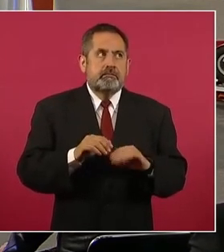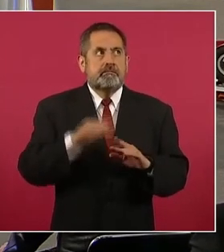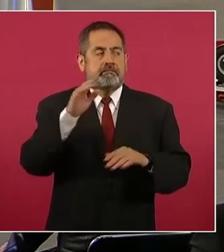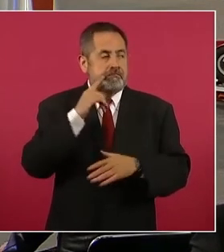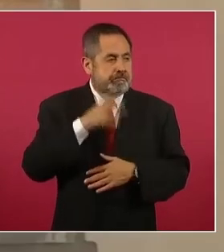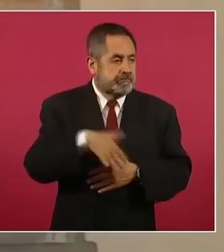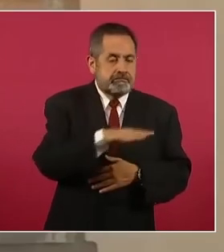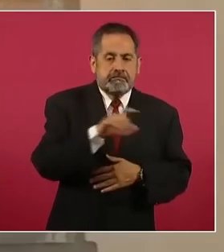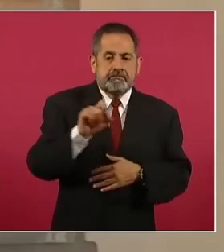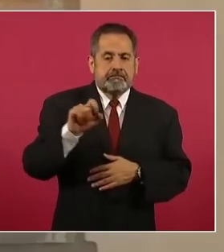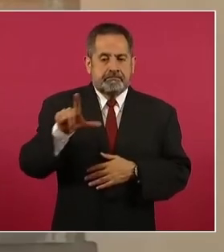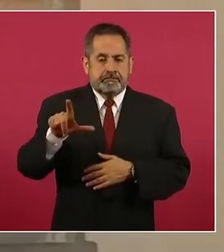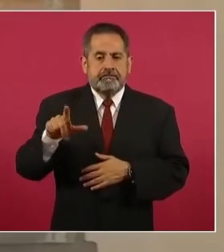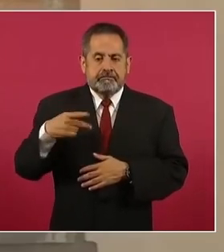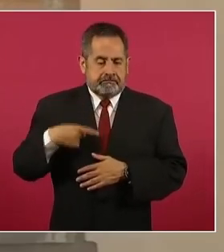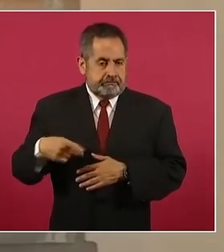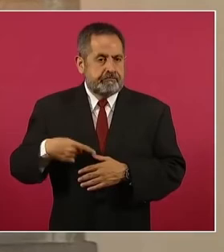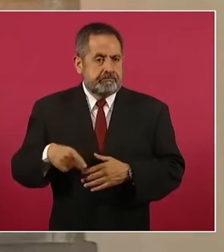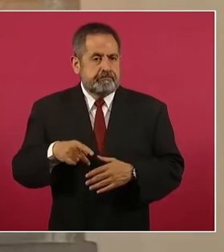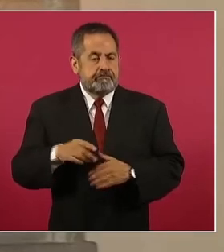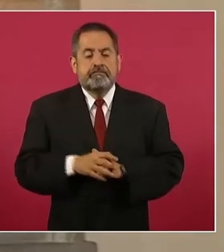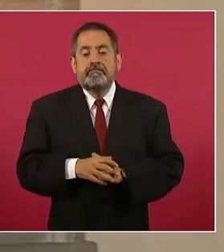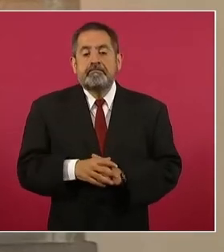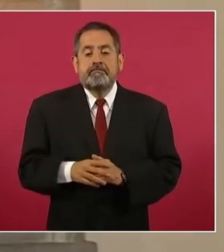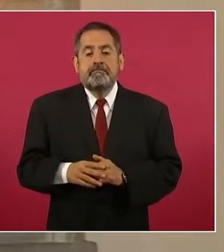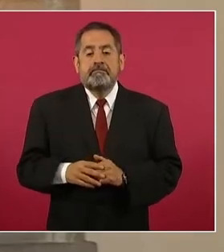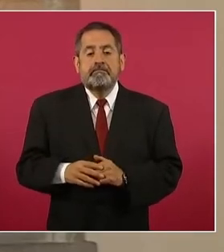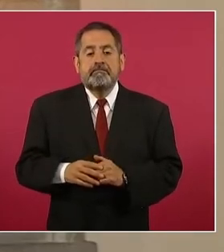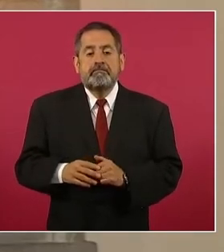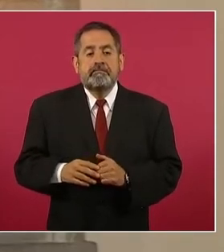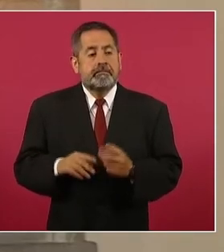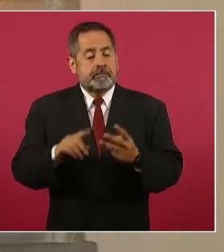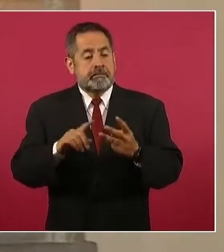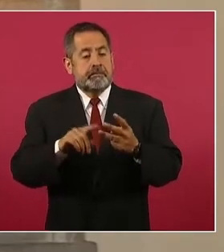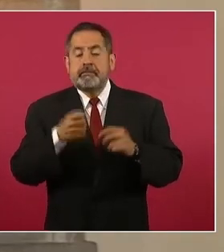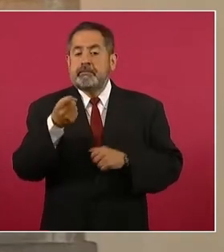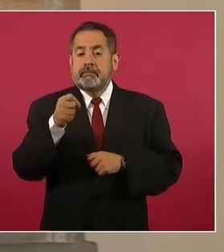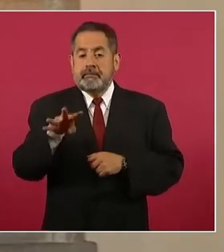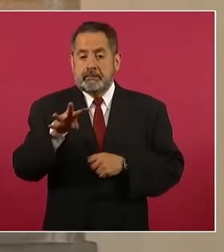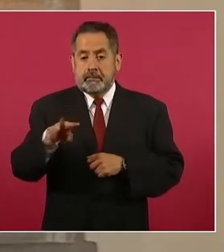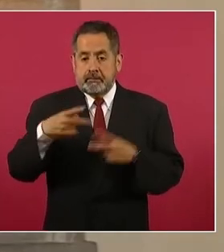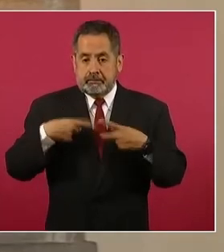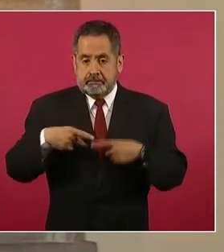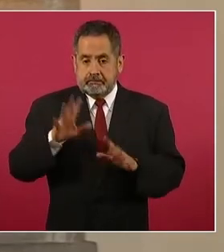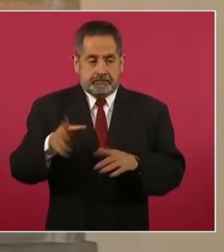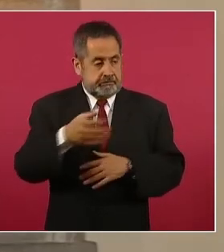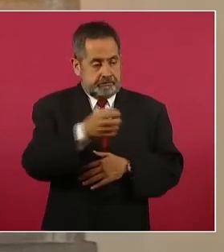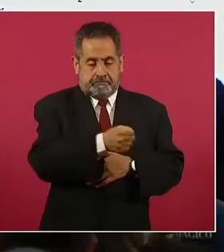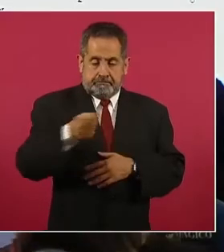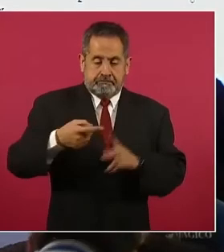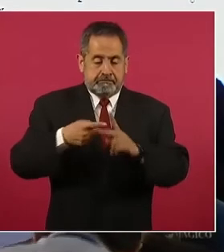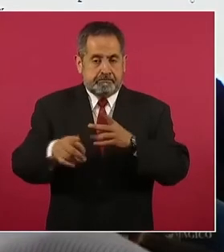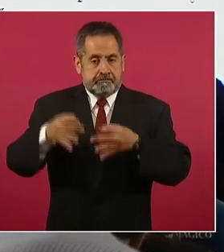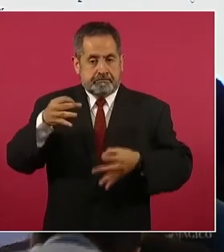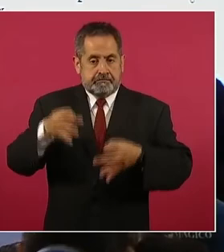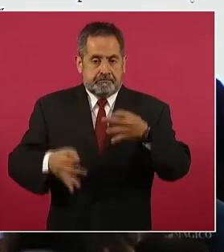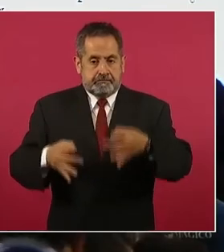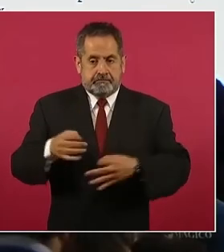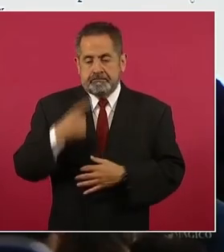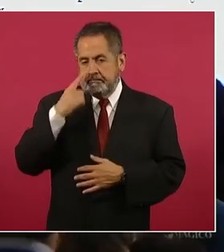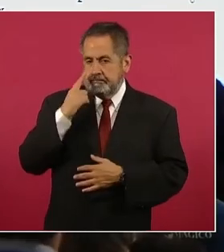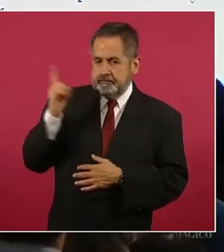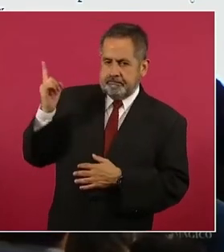hay ya también 19 vinculados a proceso penal y este es el cuadro que